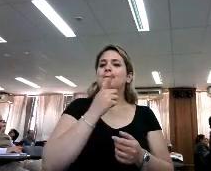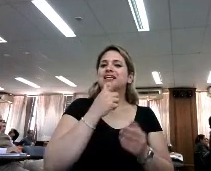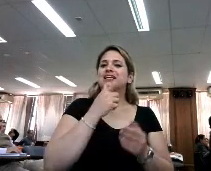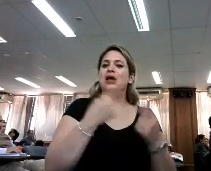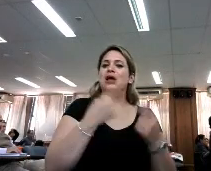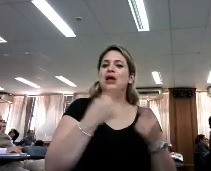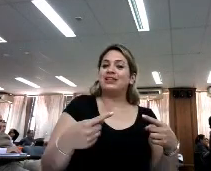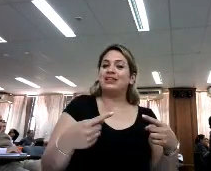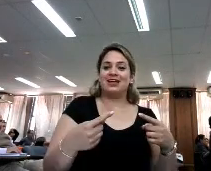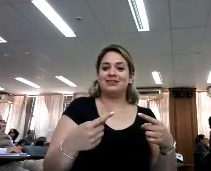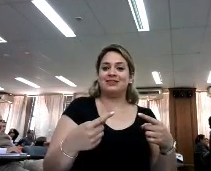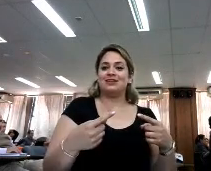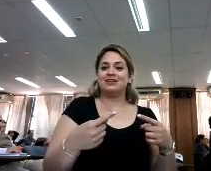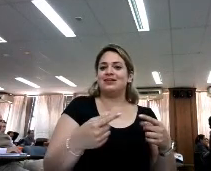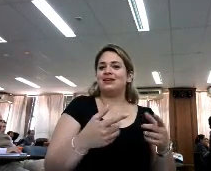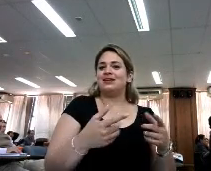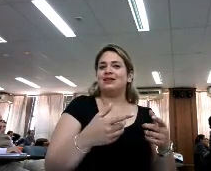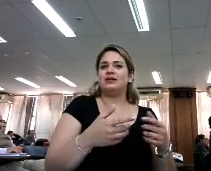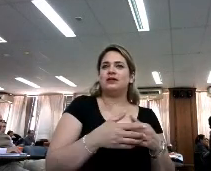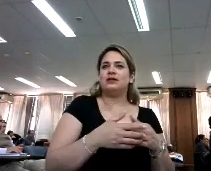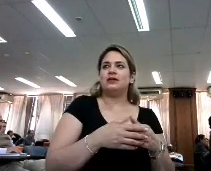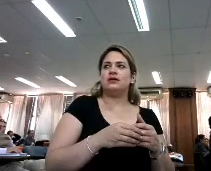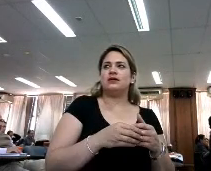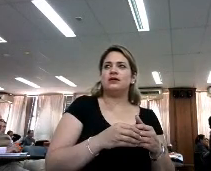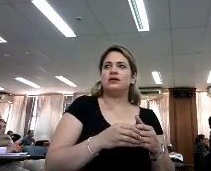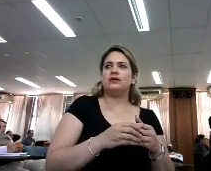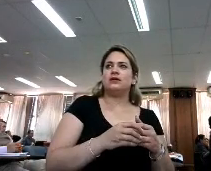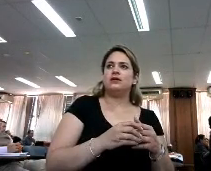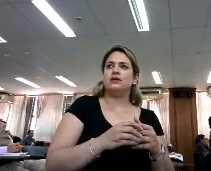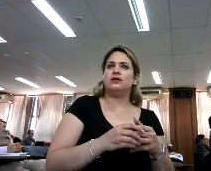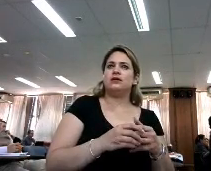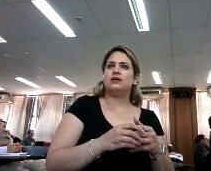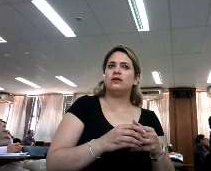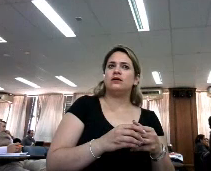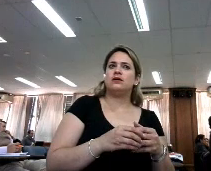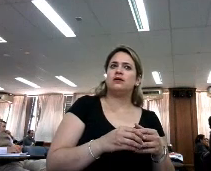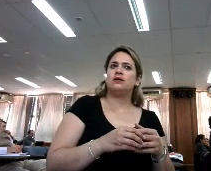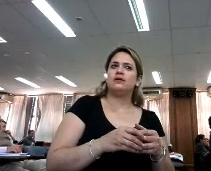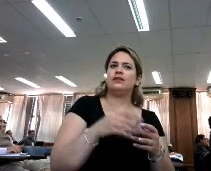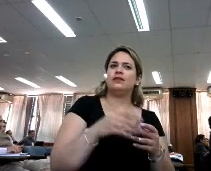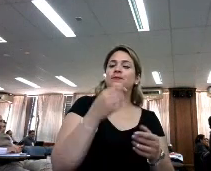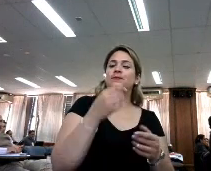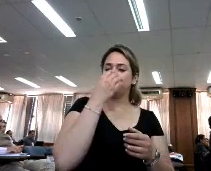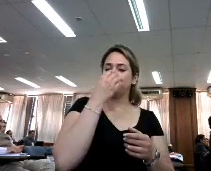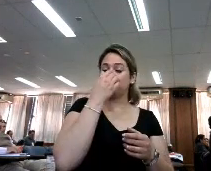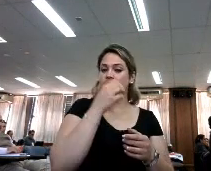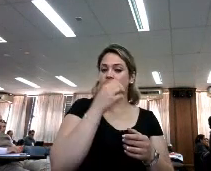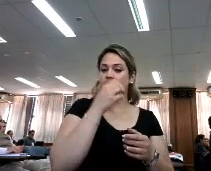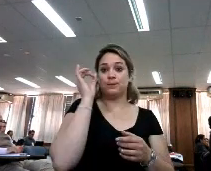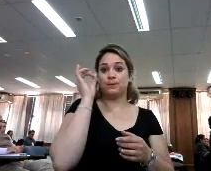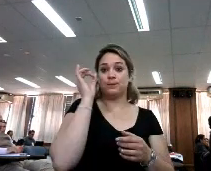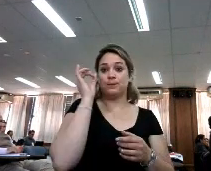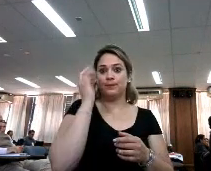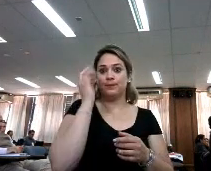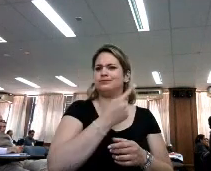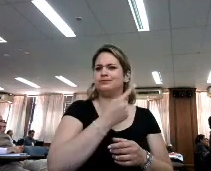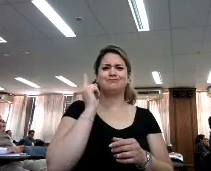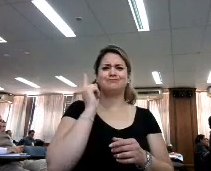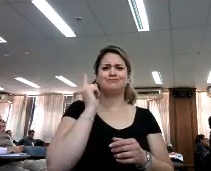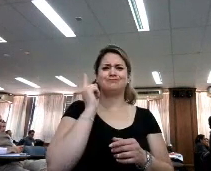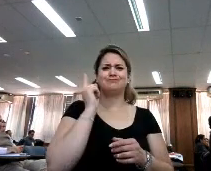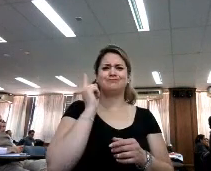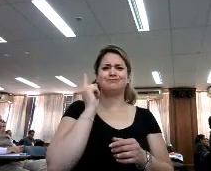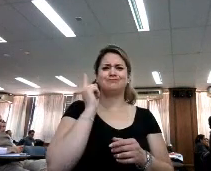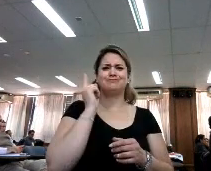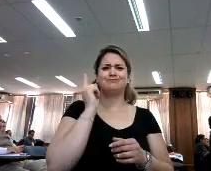didáctico más que de otro tipo y luego hay otra cuestión que también me